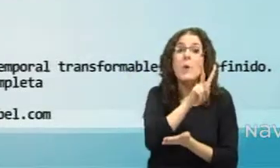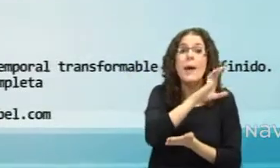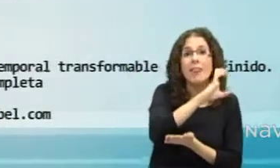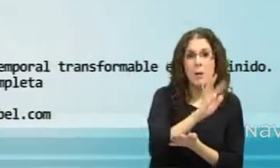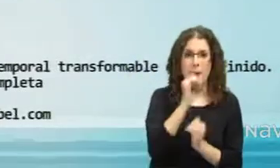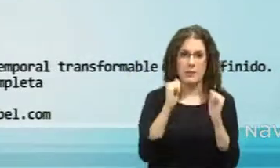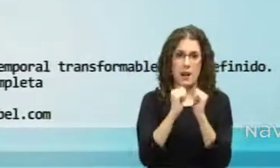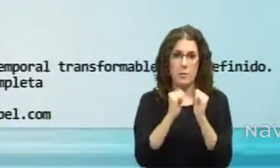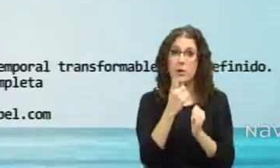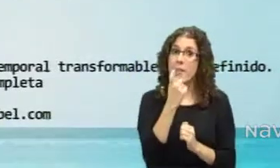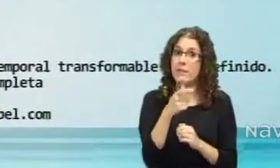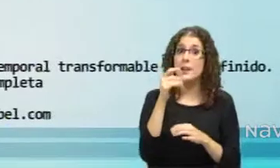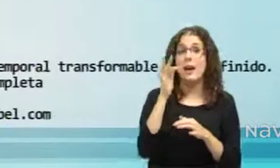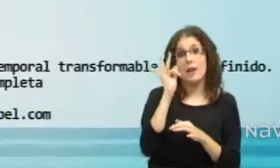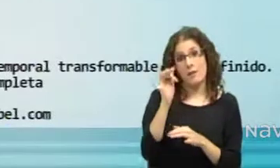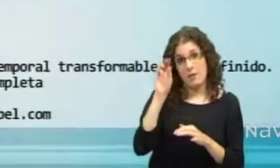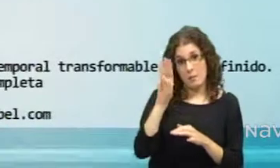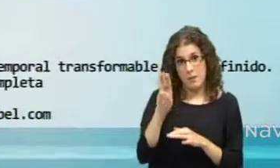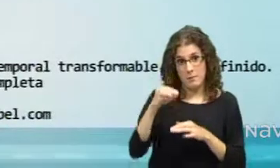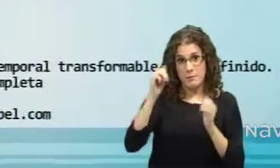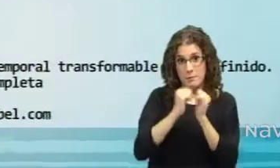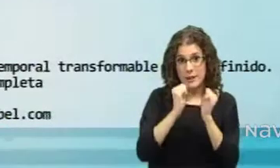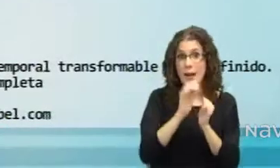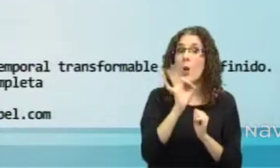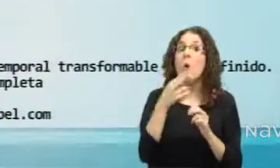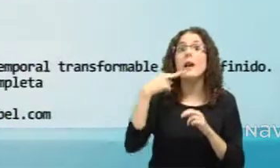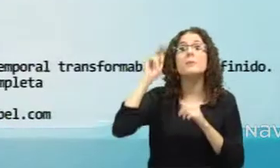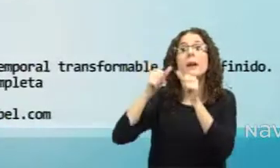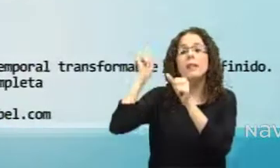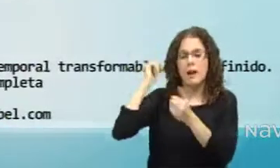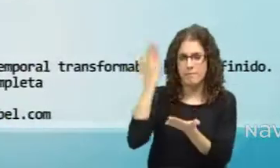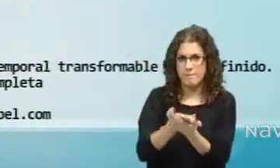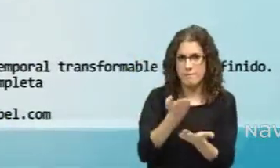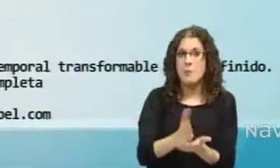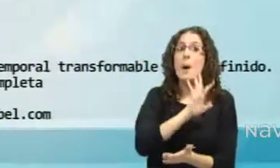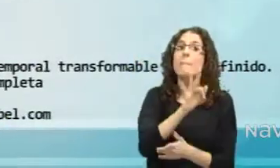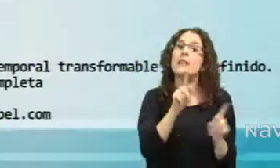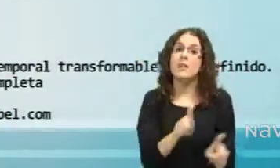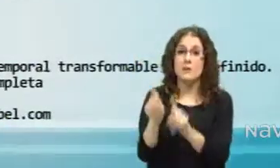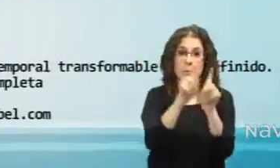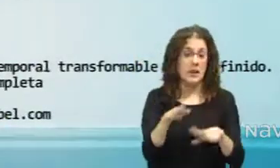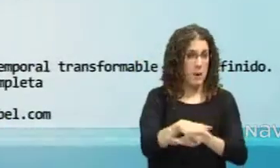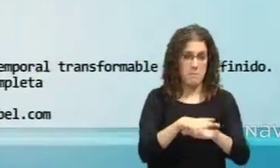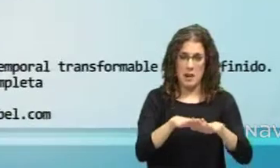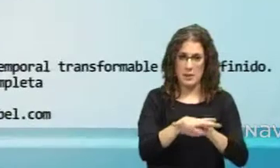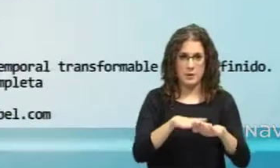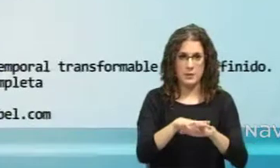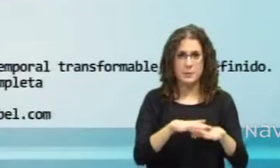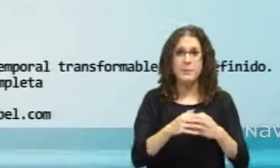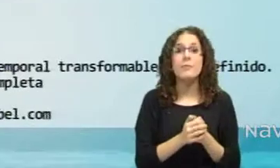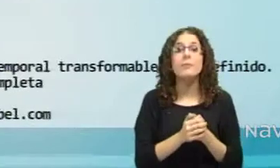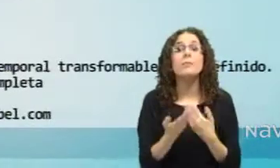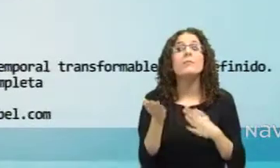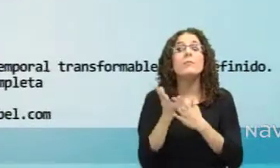con estudios de FP del metal o experiencia demostrable y conocimientos de informática a nivel usuario. La empresa ofrece un contrato a